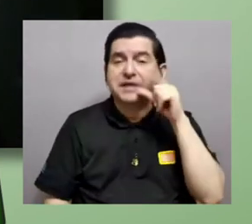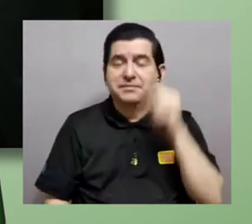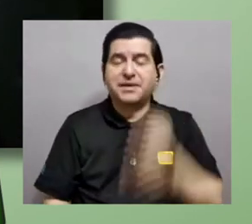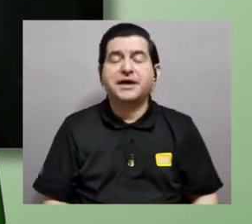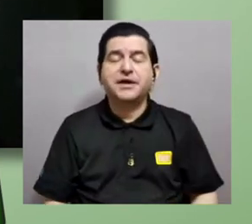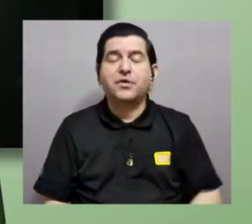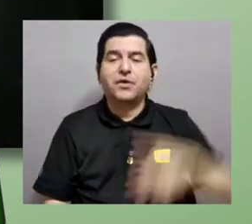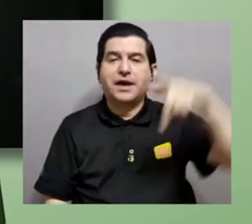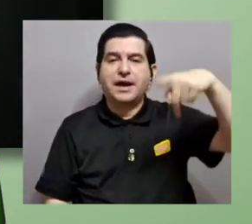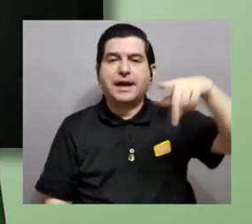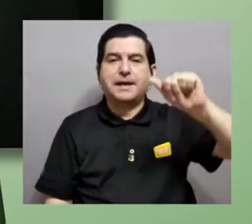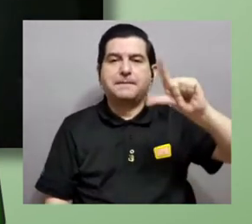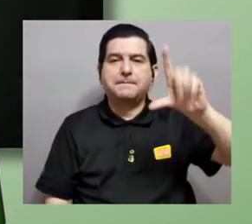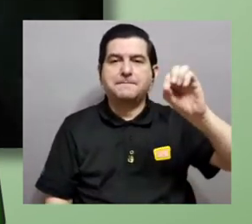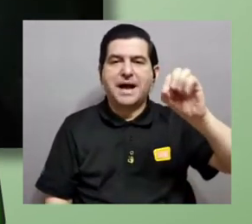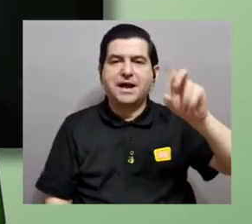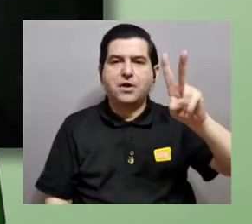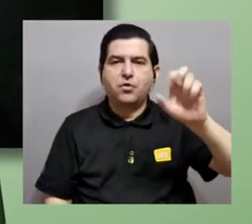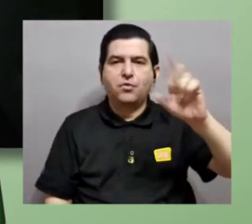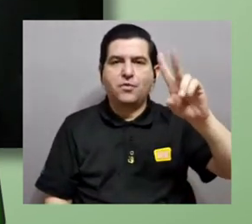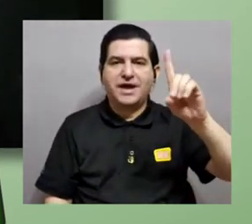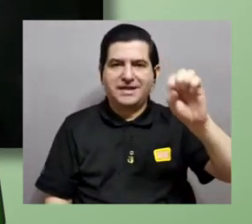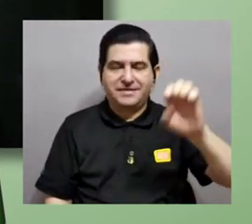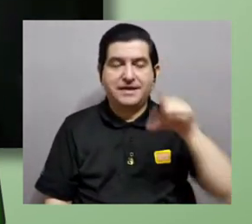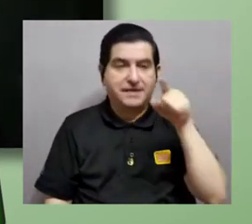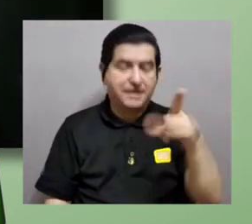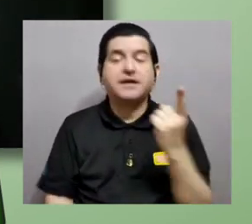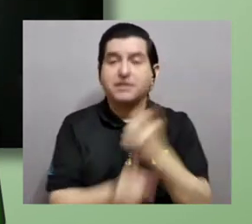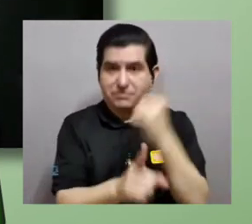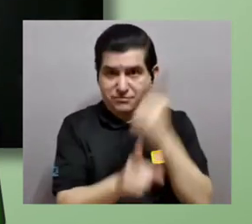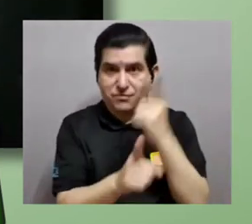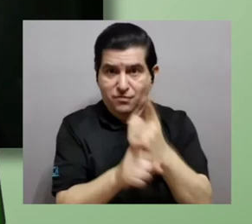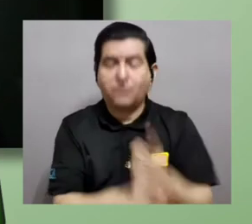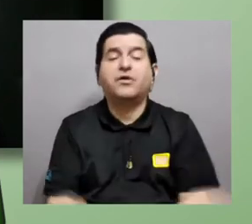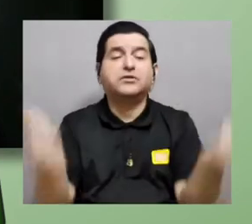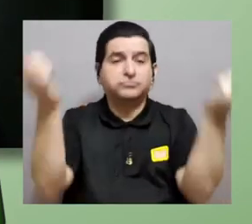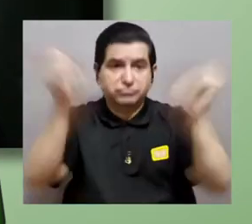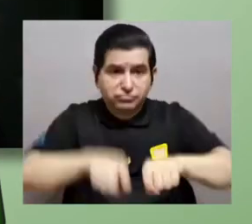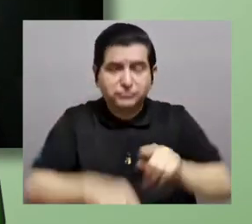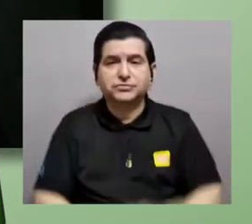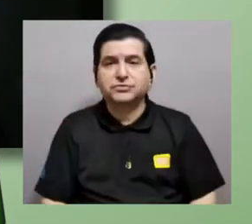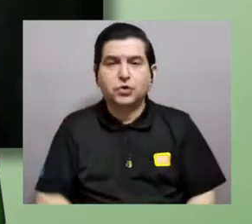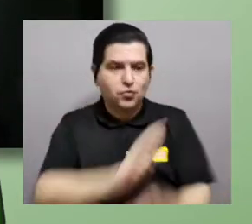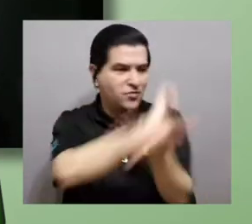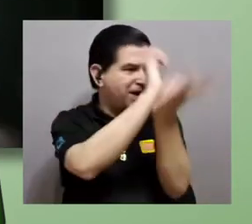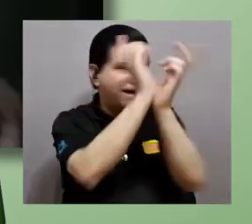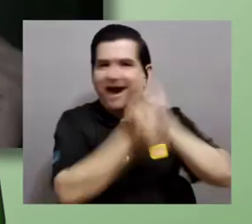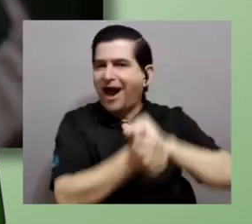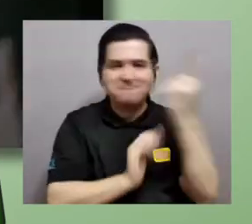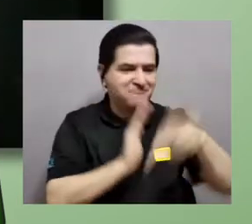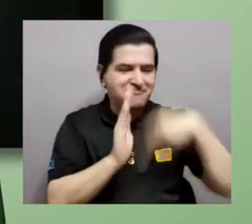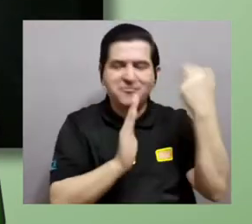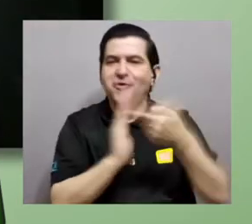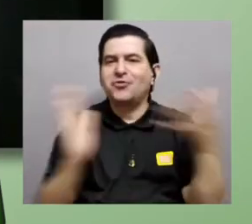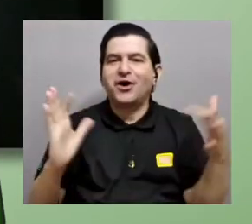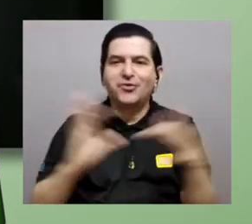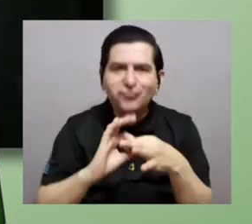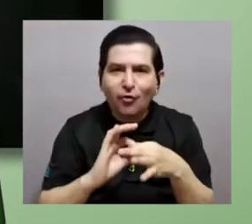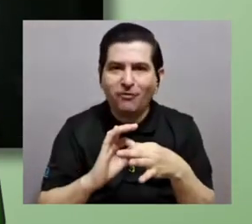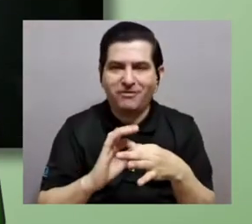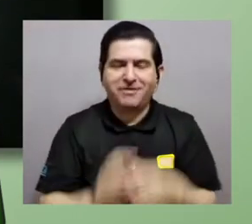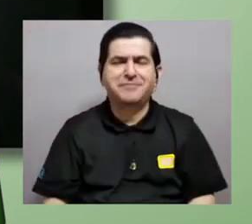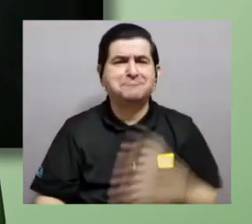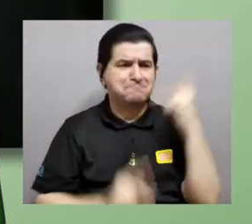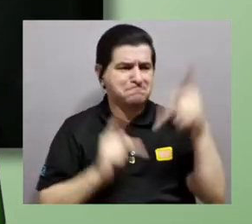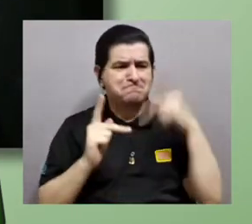pueden ver en el Parque Nacional Palo Verde, por ejemplo, y es una especie donde efectivamente ha ocurrido una reversión de roles